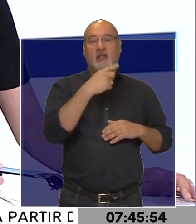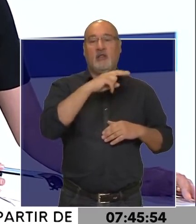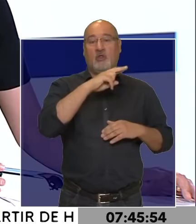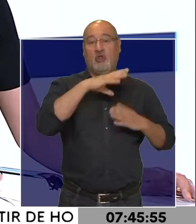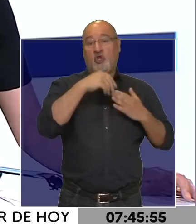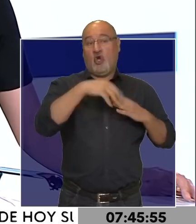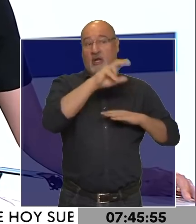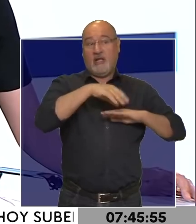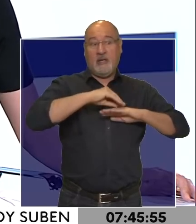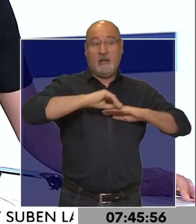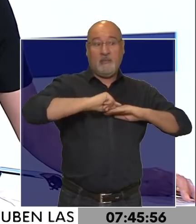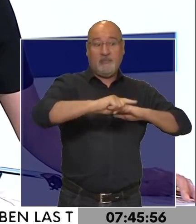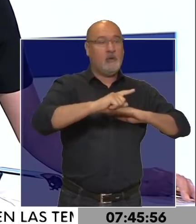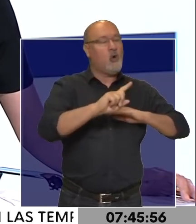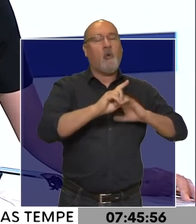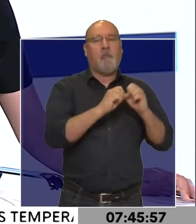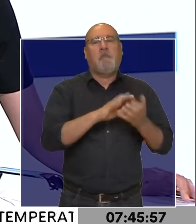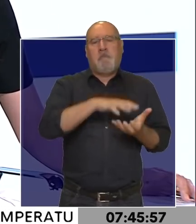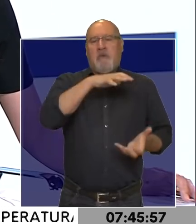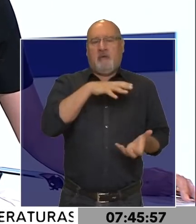envían los cubanos que viven en Estados Unidos.